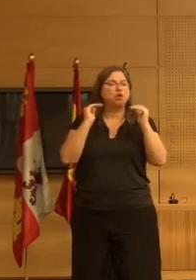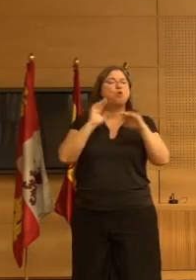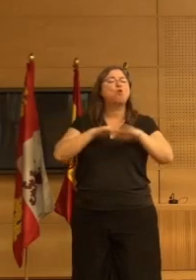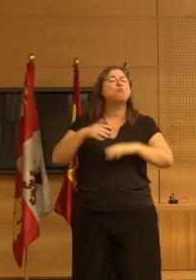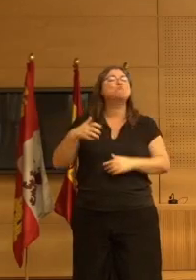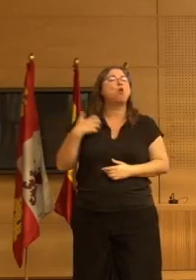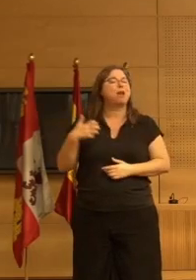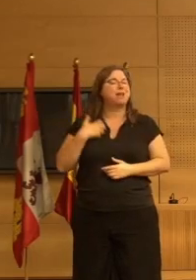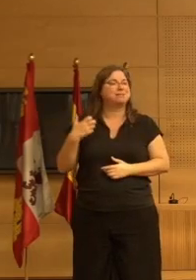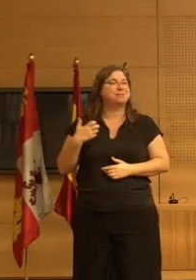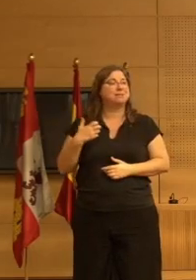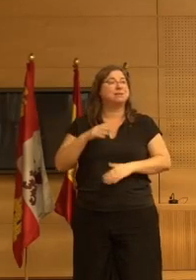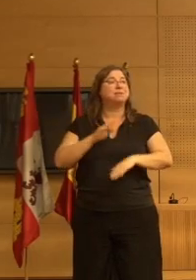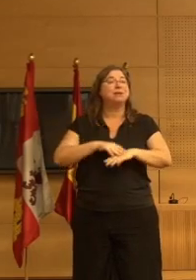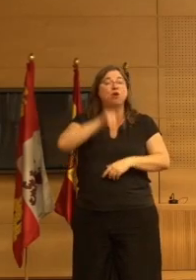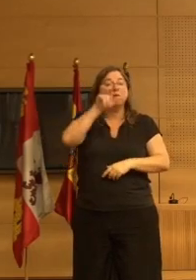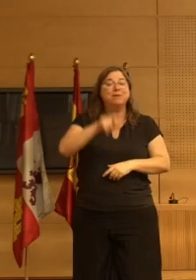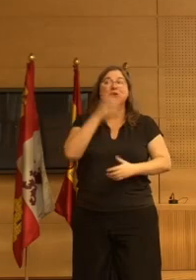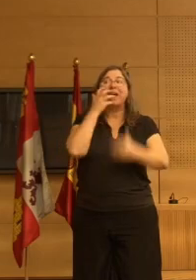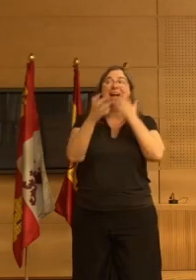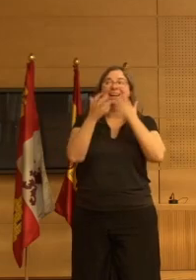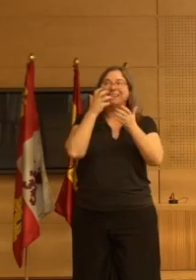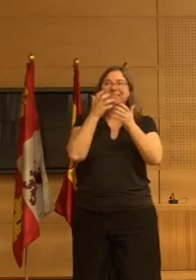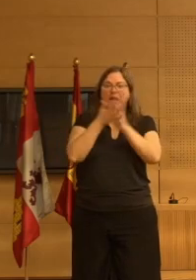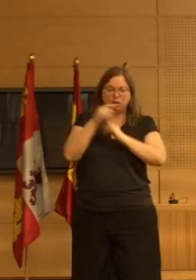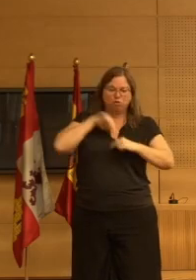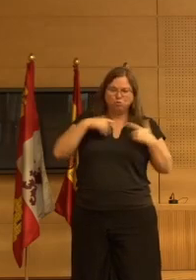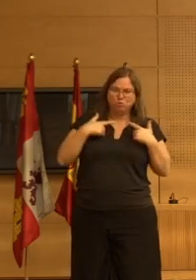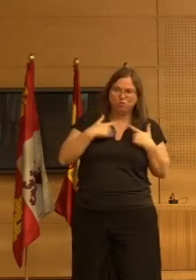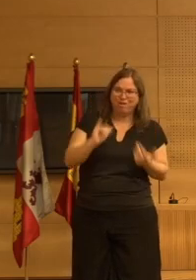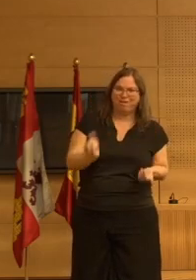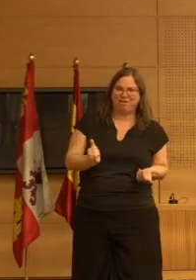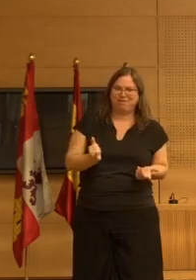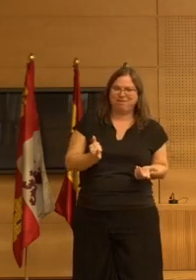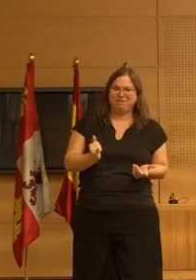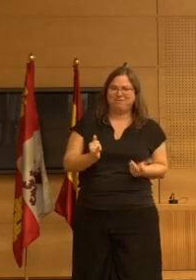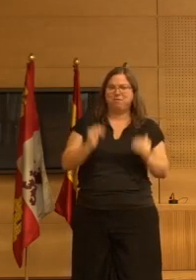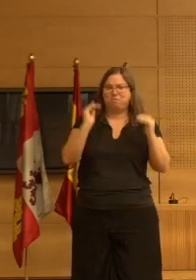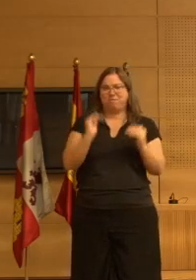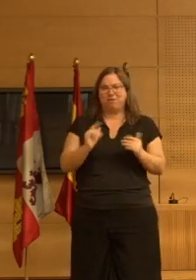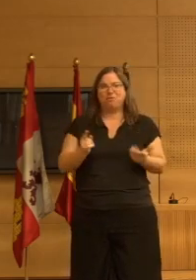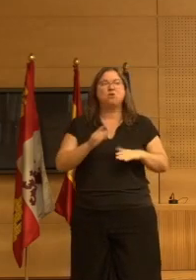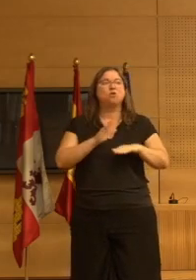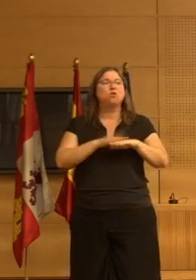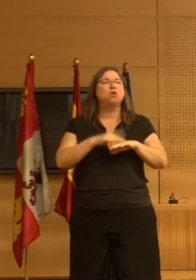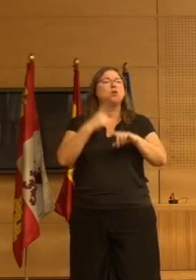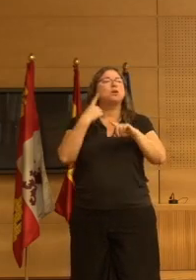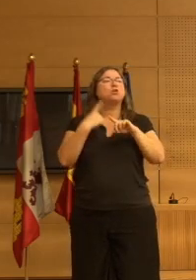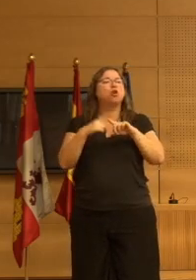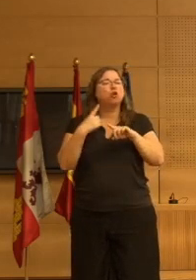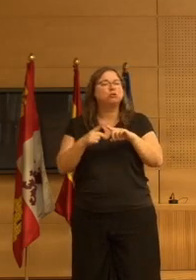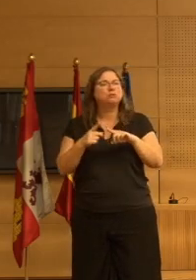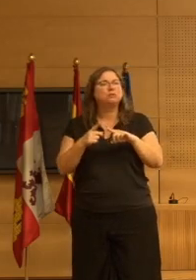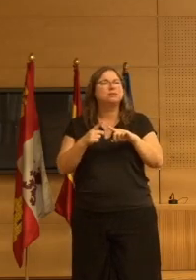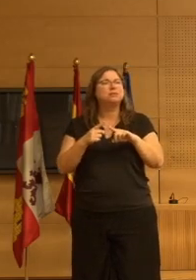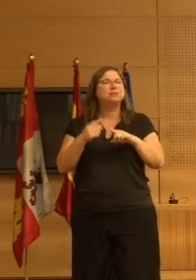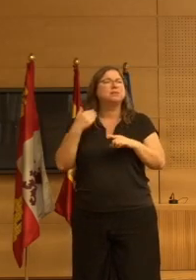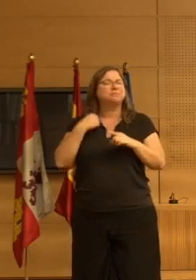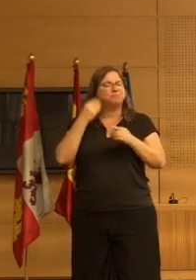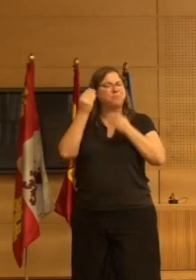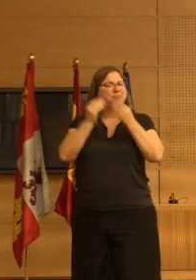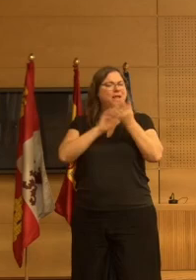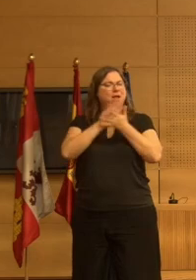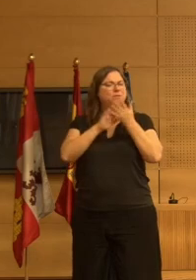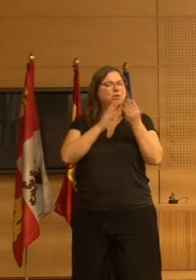molestan pero una persona que grita también está agitada y está sufriendo y luego como cosa el estudio se ha centrado mucho